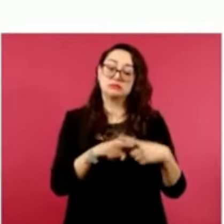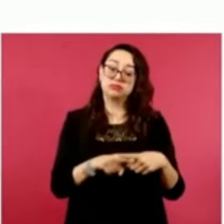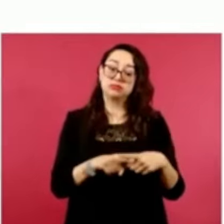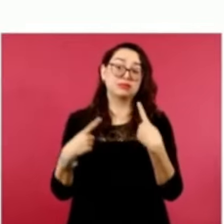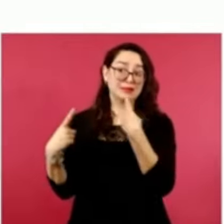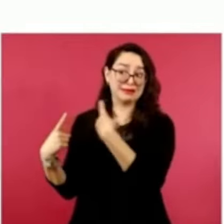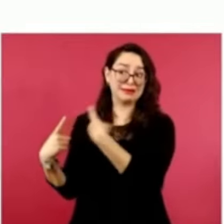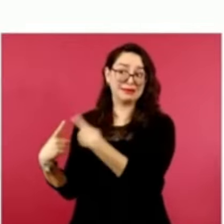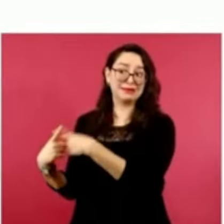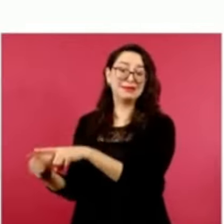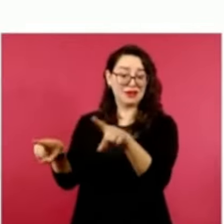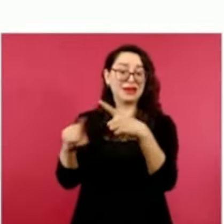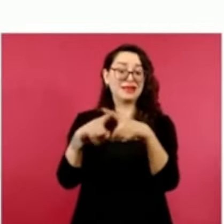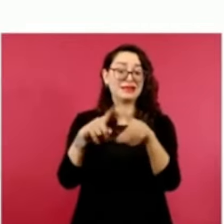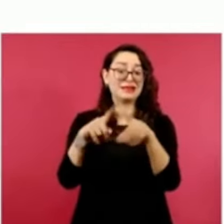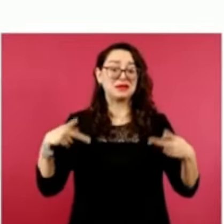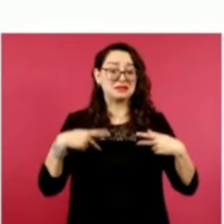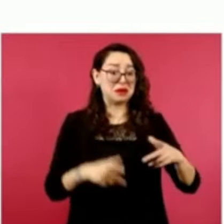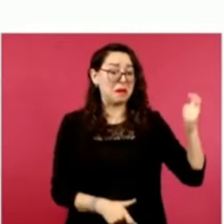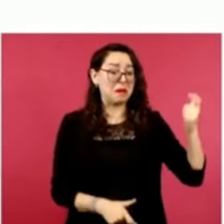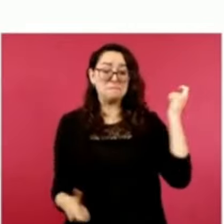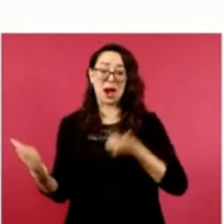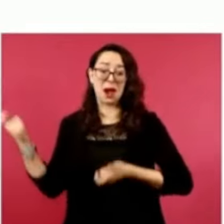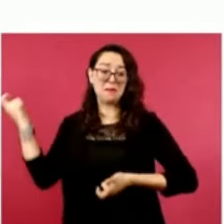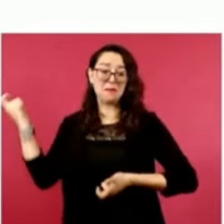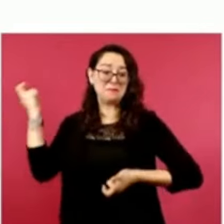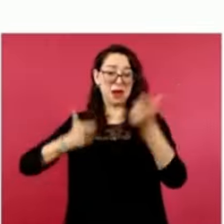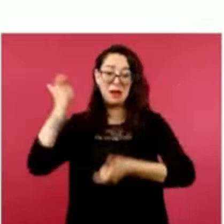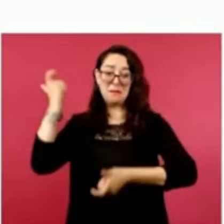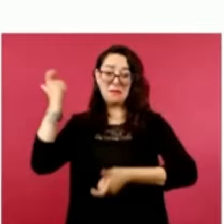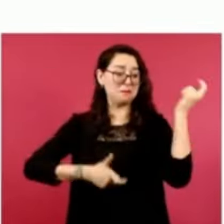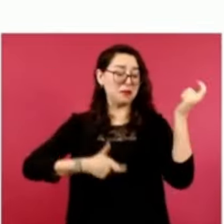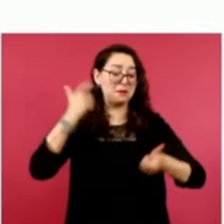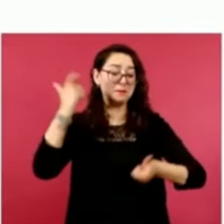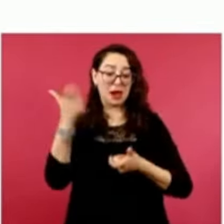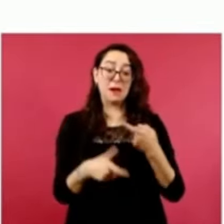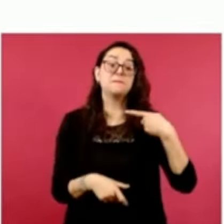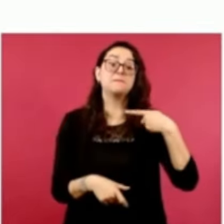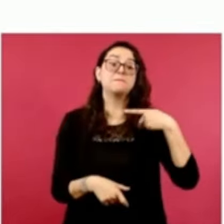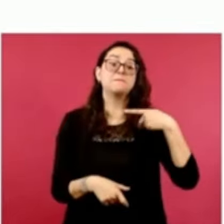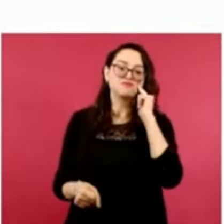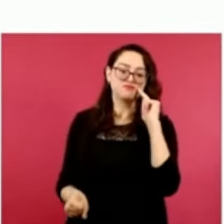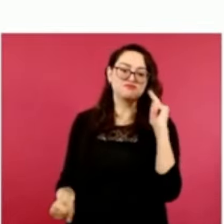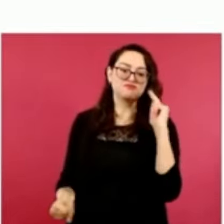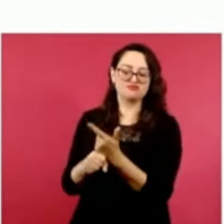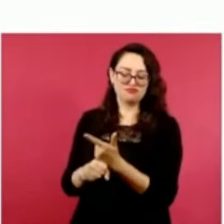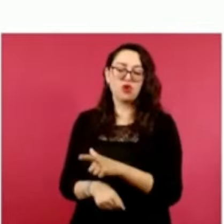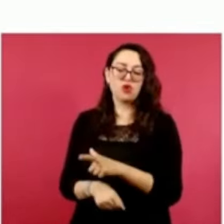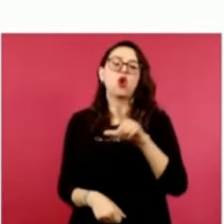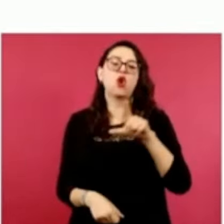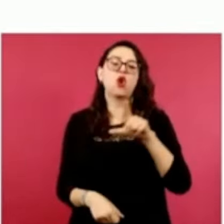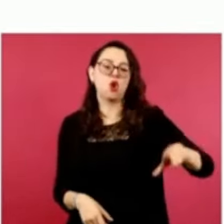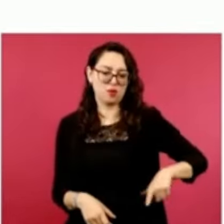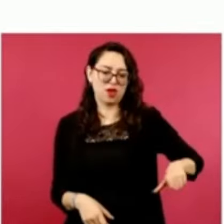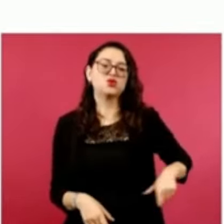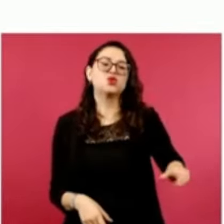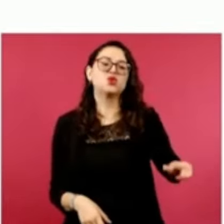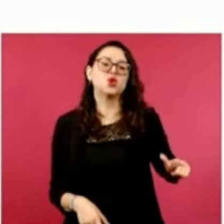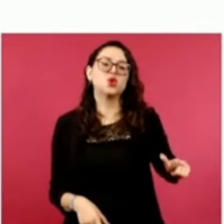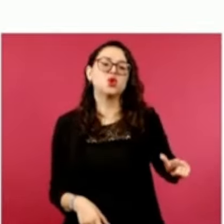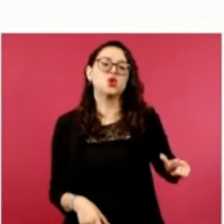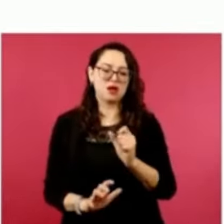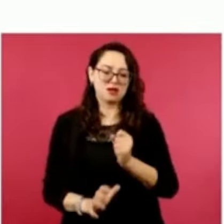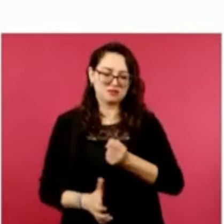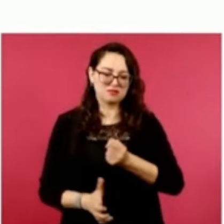No obstante, en esta investigación hay suficiente evidencia como para afirmar que el gobierno del estado de Guanajuato está cometiendo el ilícito de gastar cientos de miles de